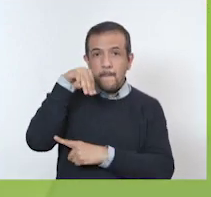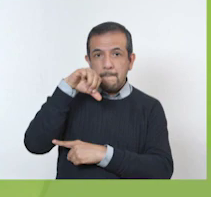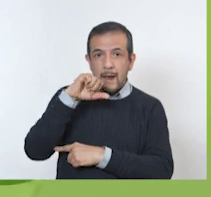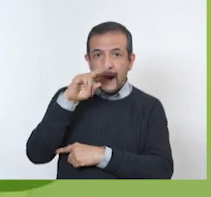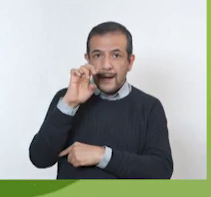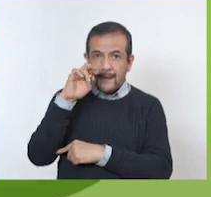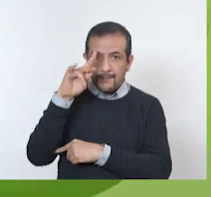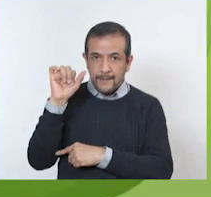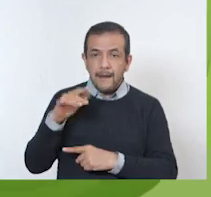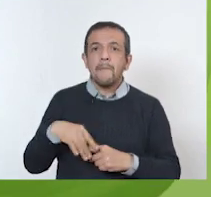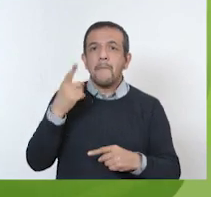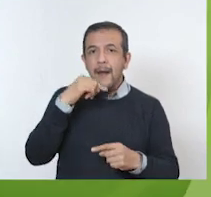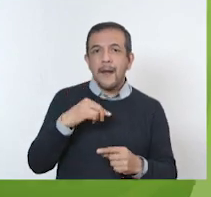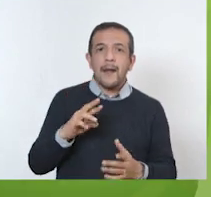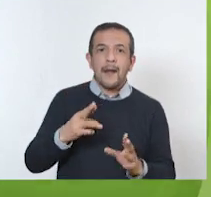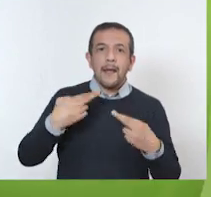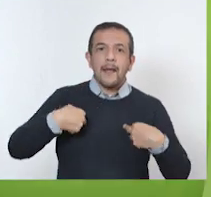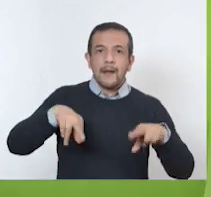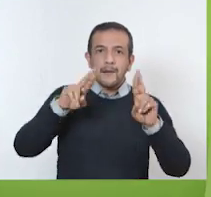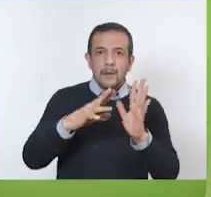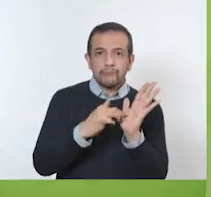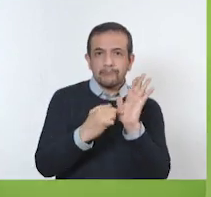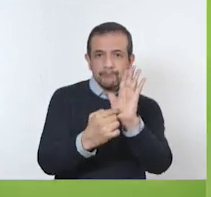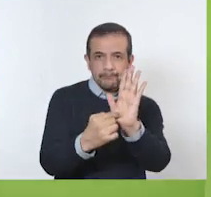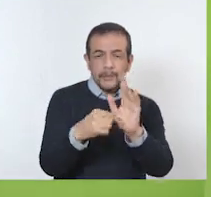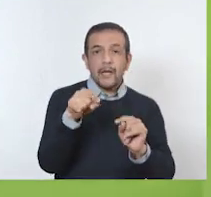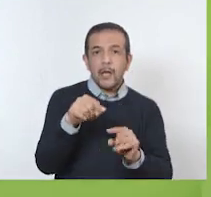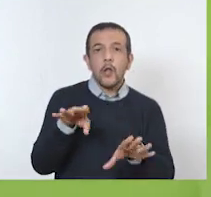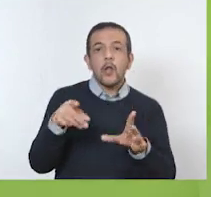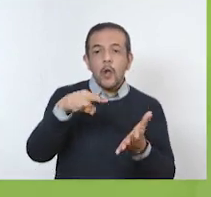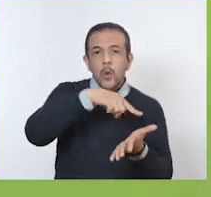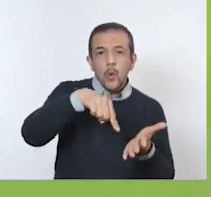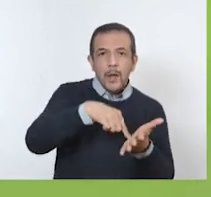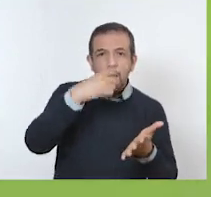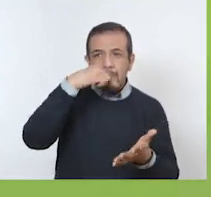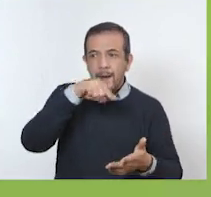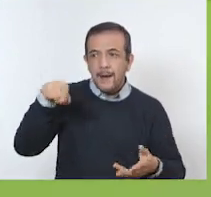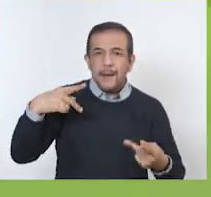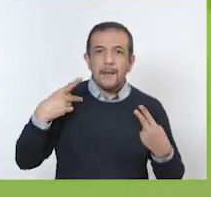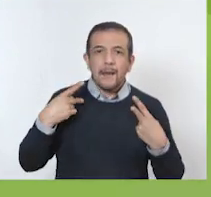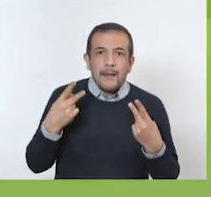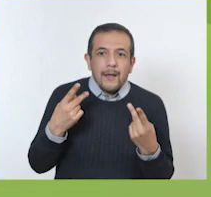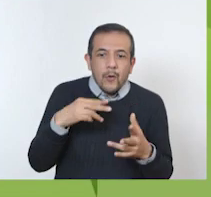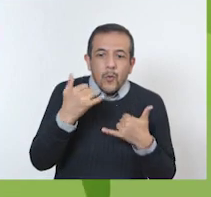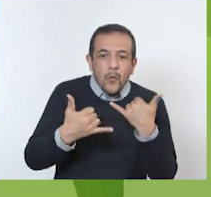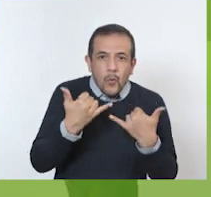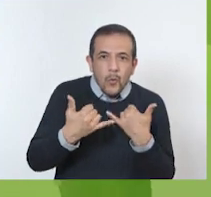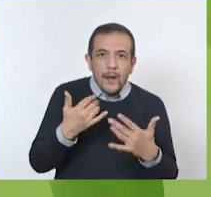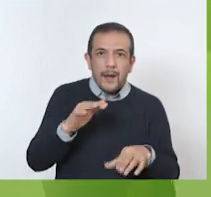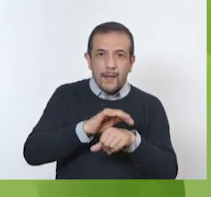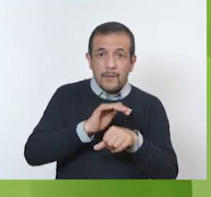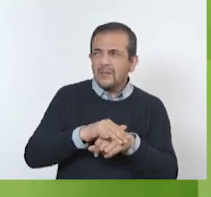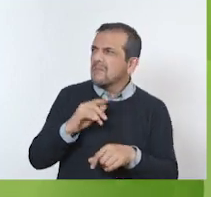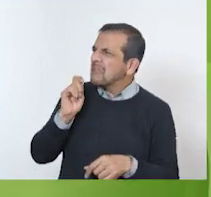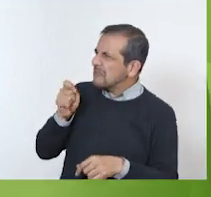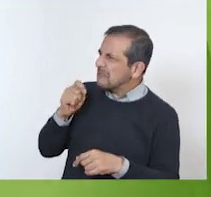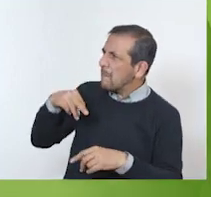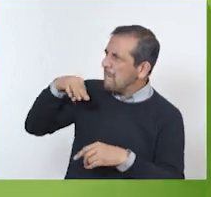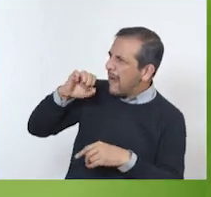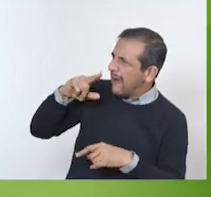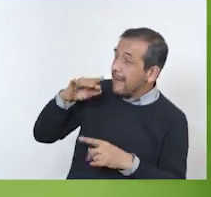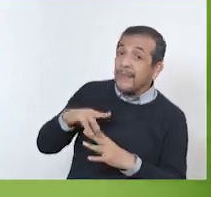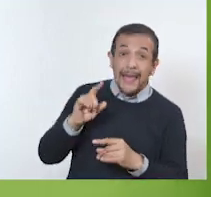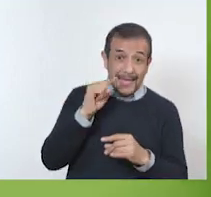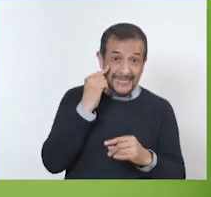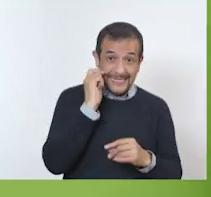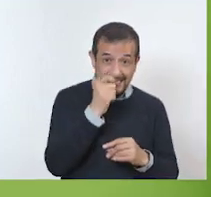Que represente el lugar al que les gustaría ir a jugar con sus amigos. ¿Y qué es una maqueta? Una maqueta